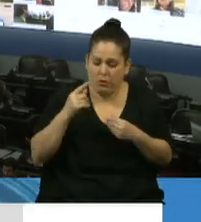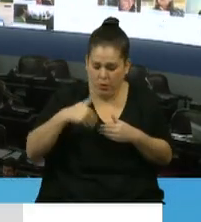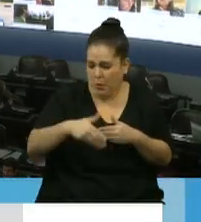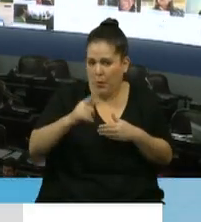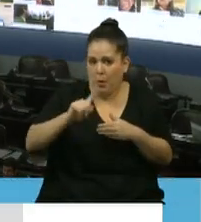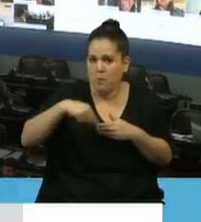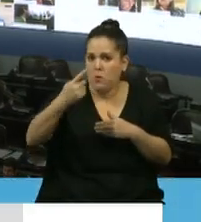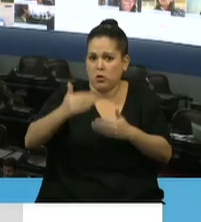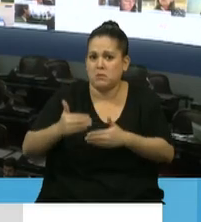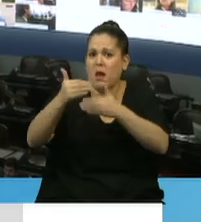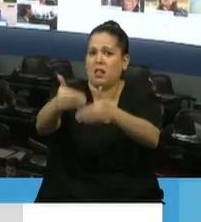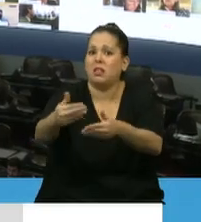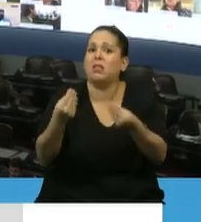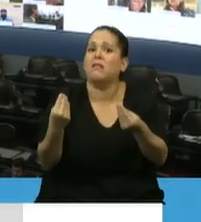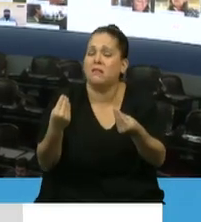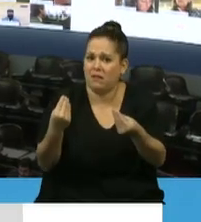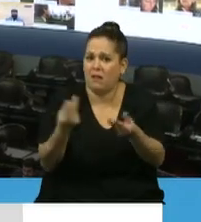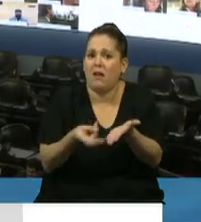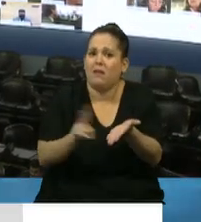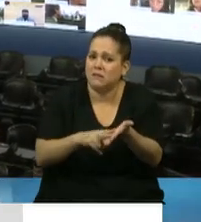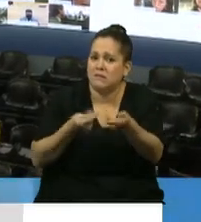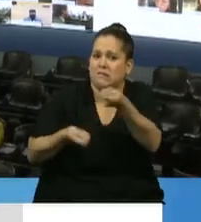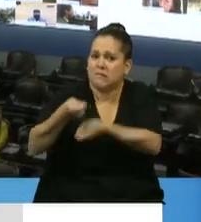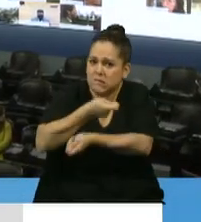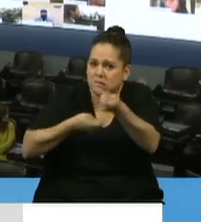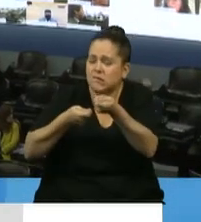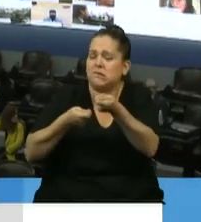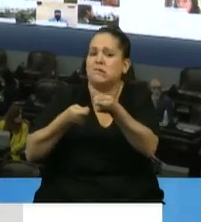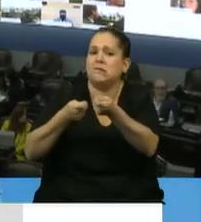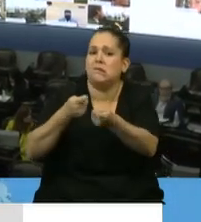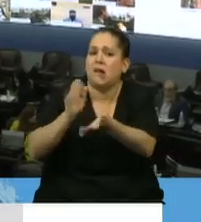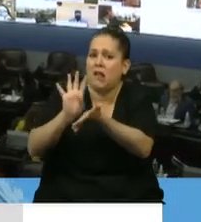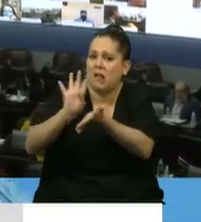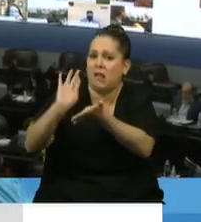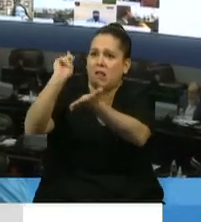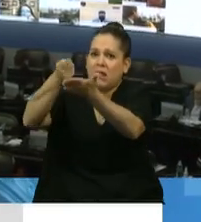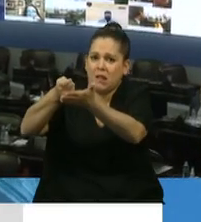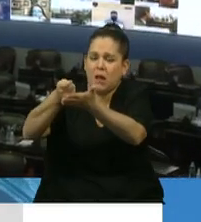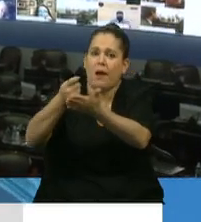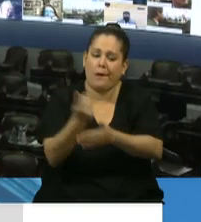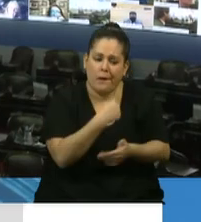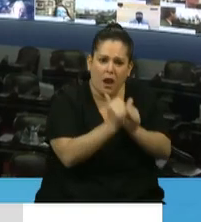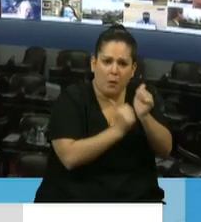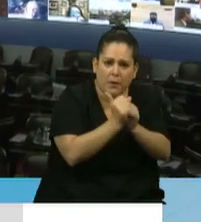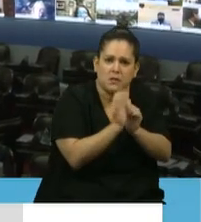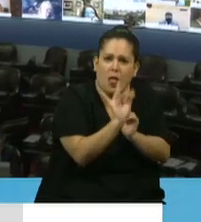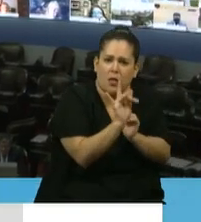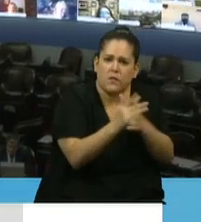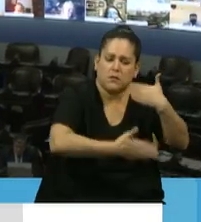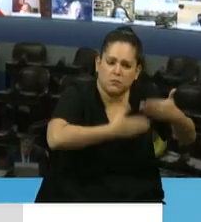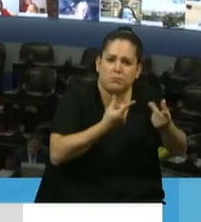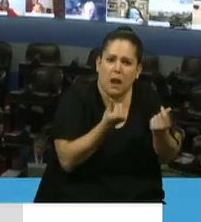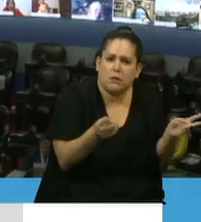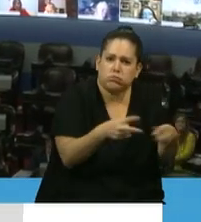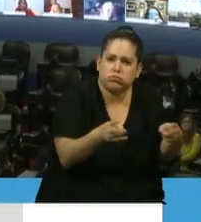la reactivación económica, y muchas pibes, muchas empresas, conseguir crédito les va a ser difícil. Entonces, tenemos que enfocarnos